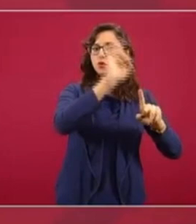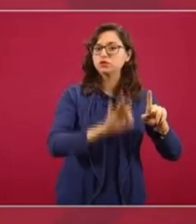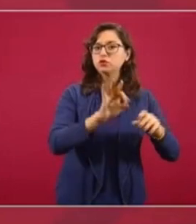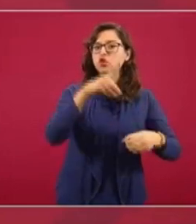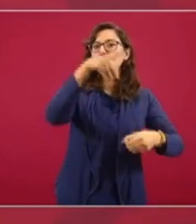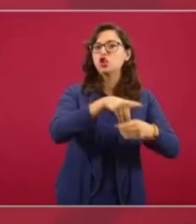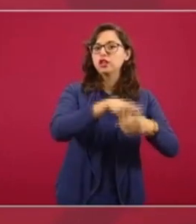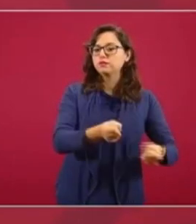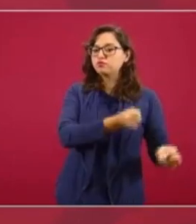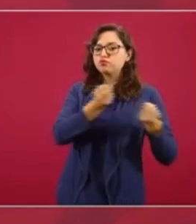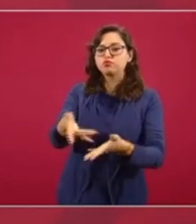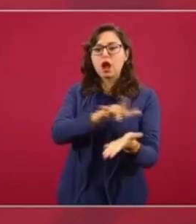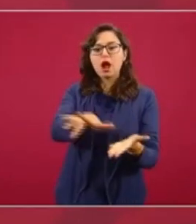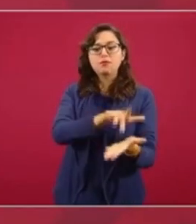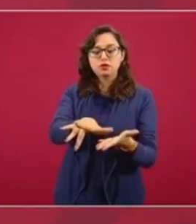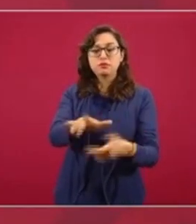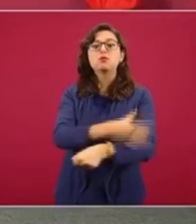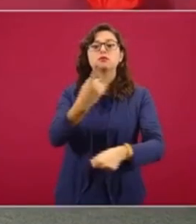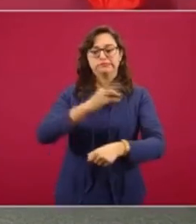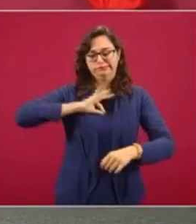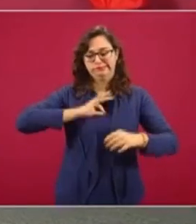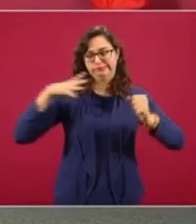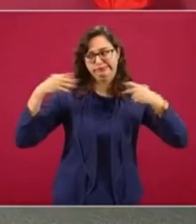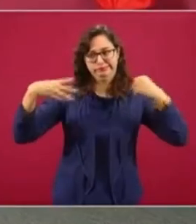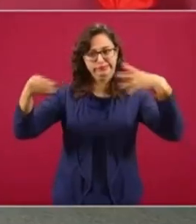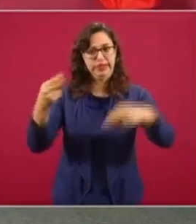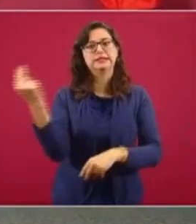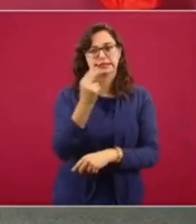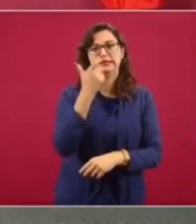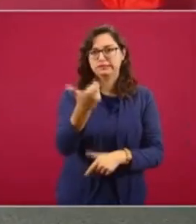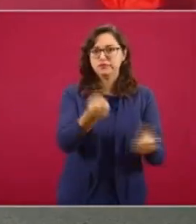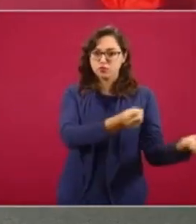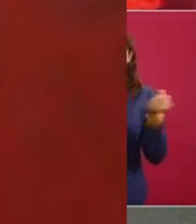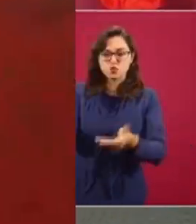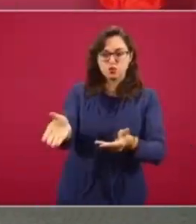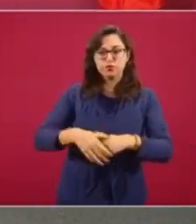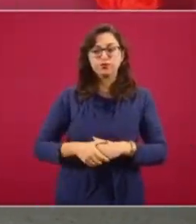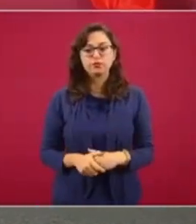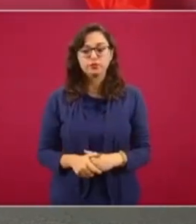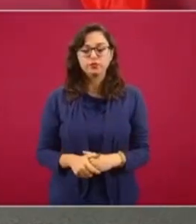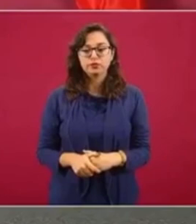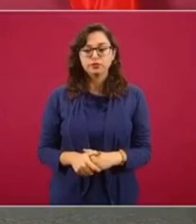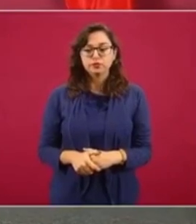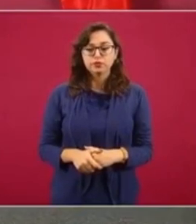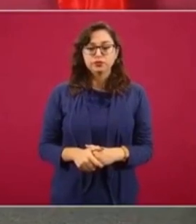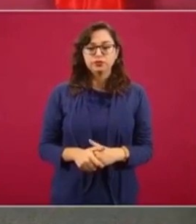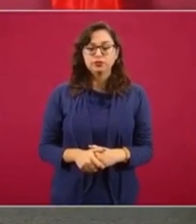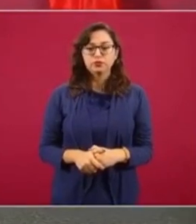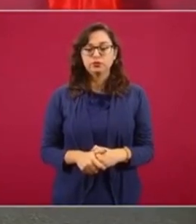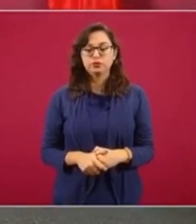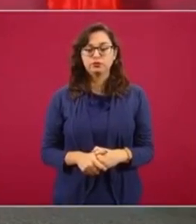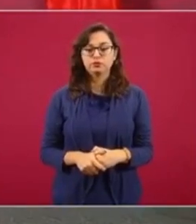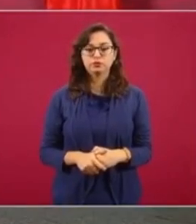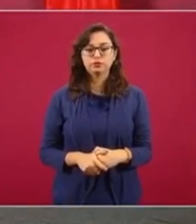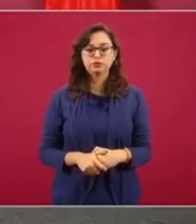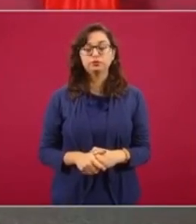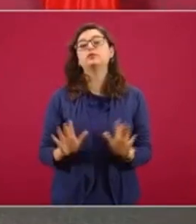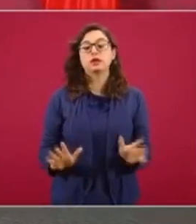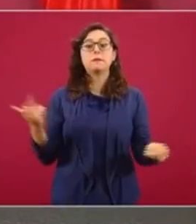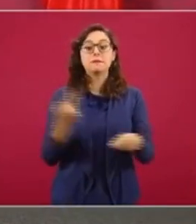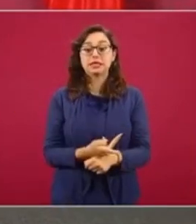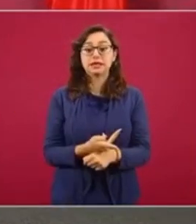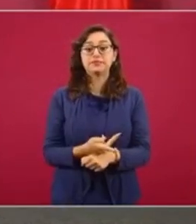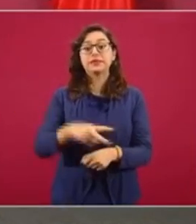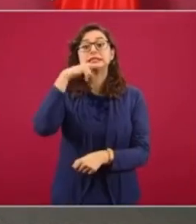dejar nuestros aguinaldos. Entonces, ahora que se están para adelantar los